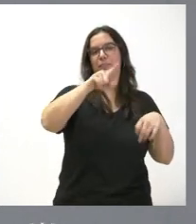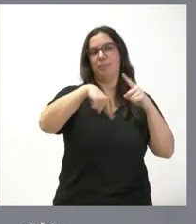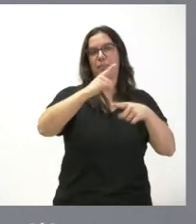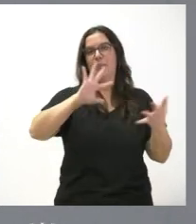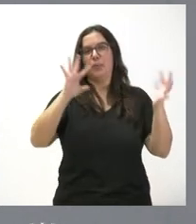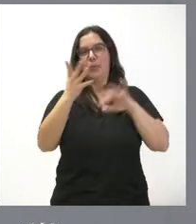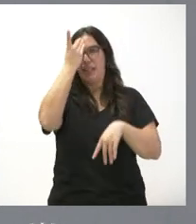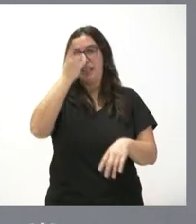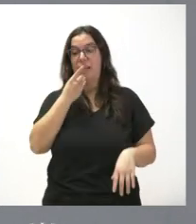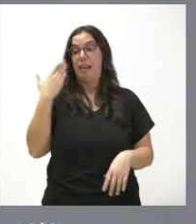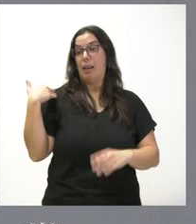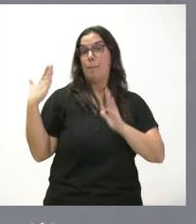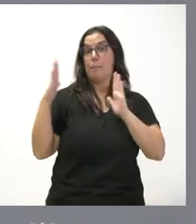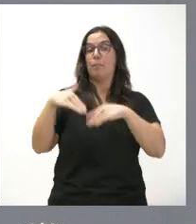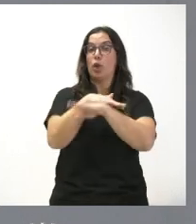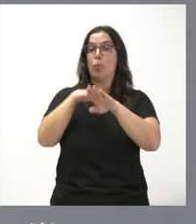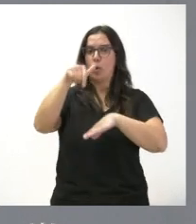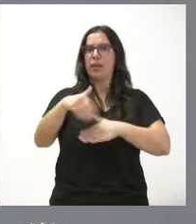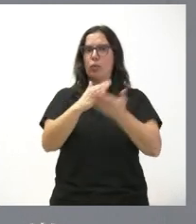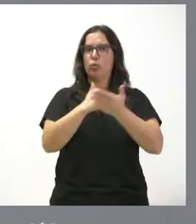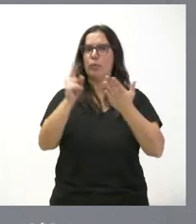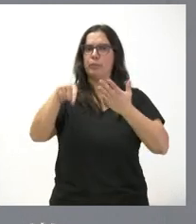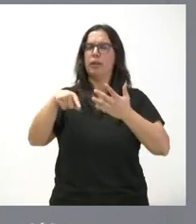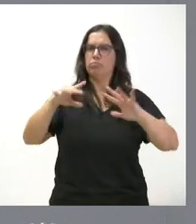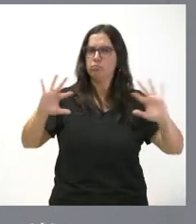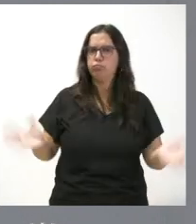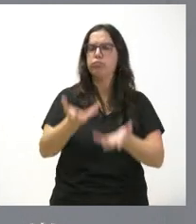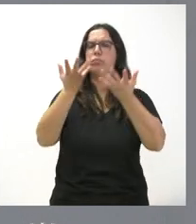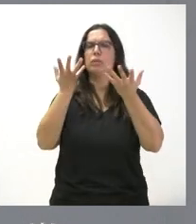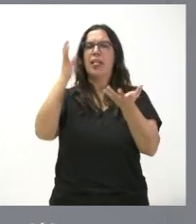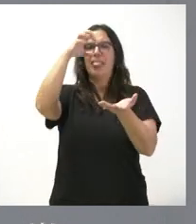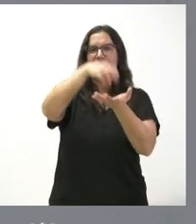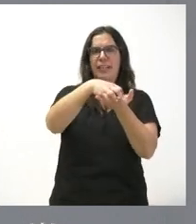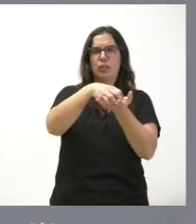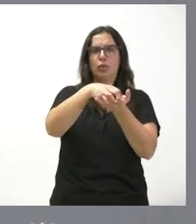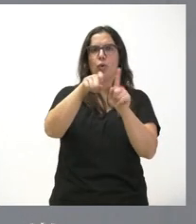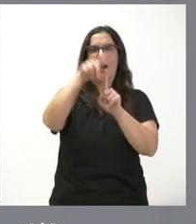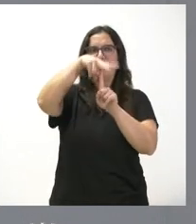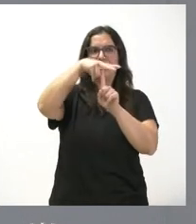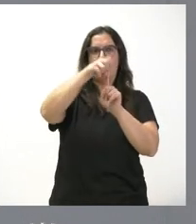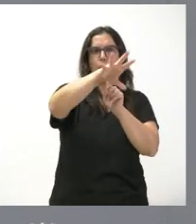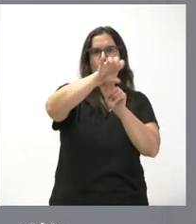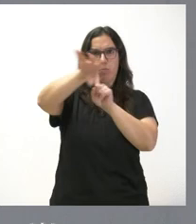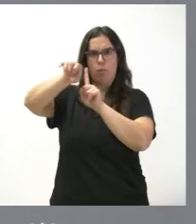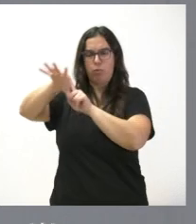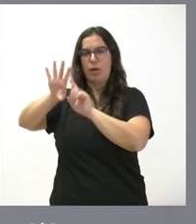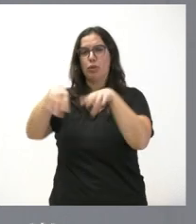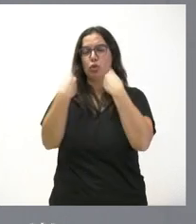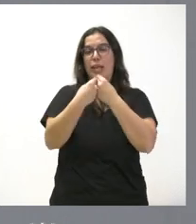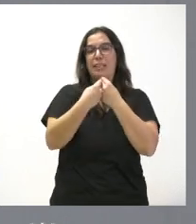aquel momento, el Gobierno autonómico hizo un importante impulso de los centros emisores de televisión digital, creó un total de